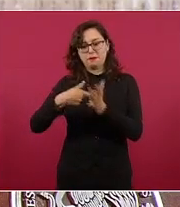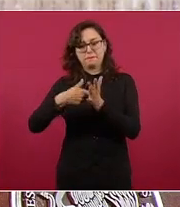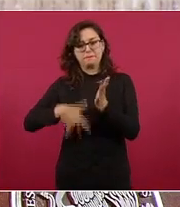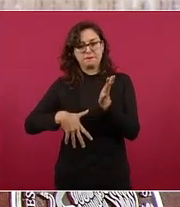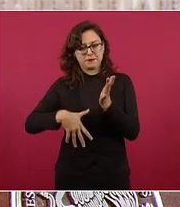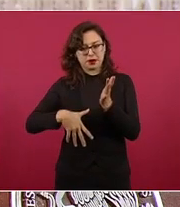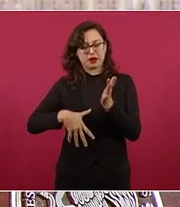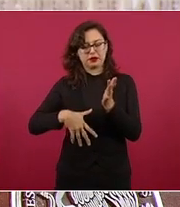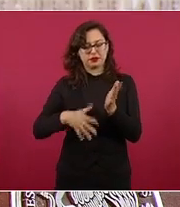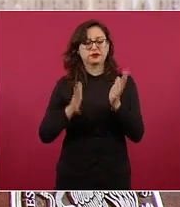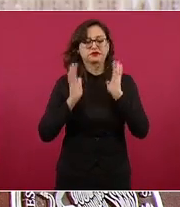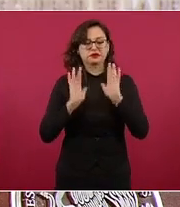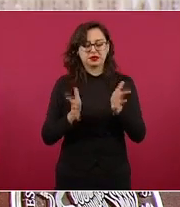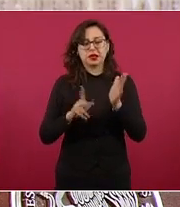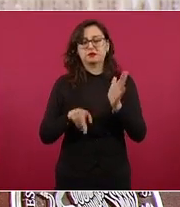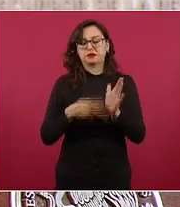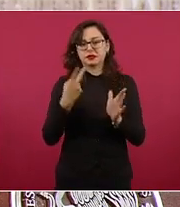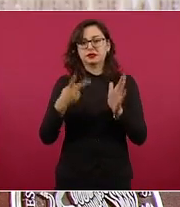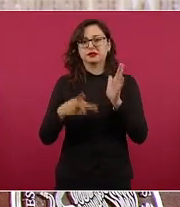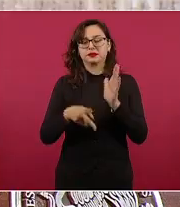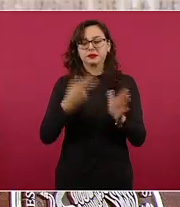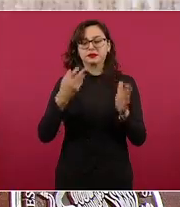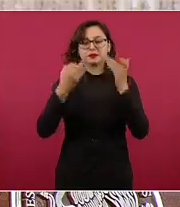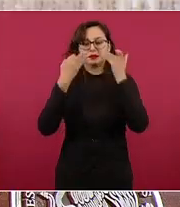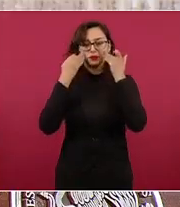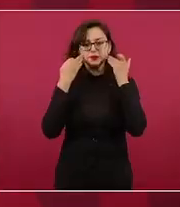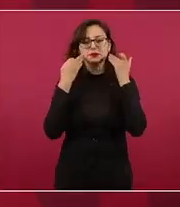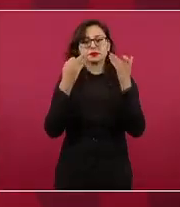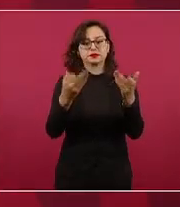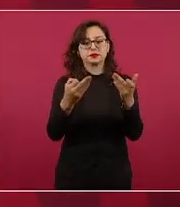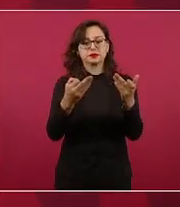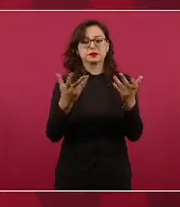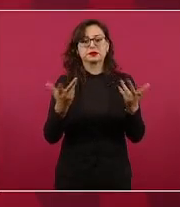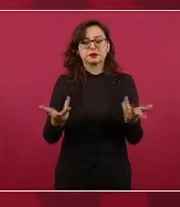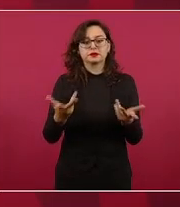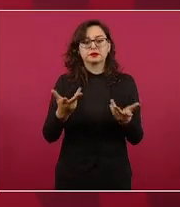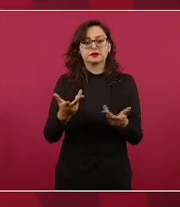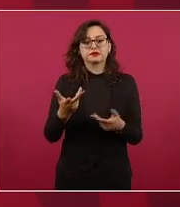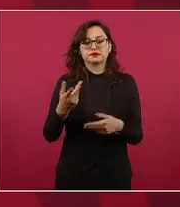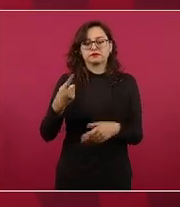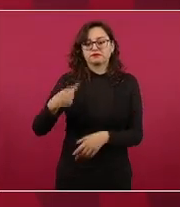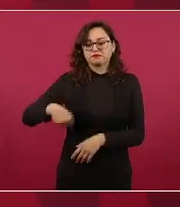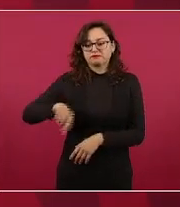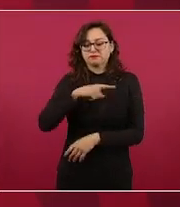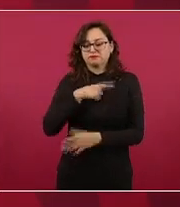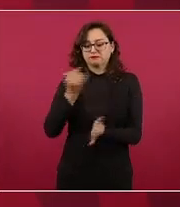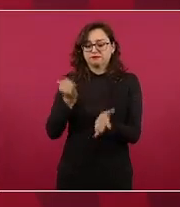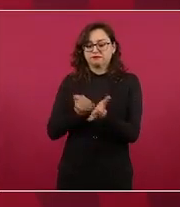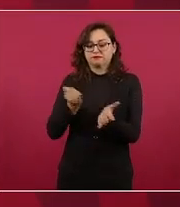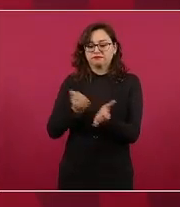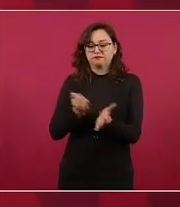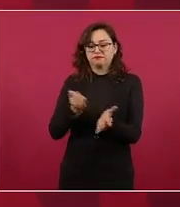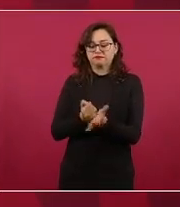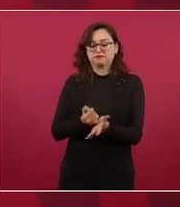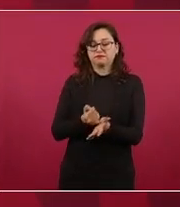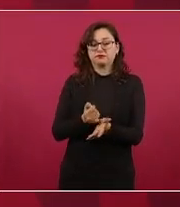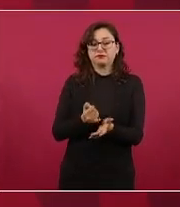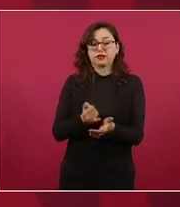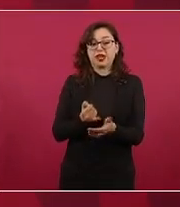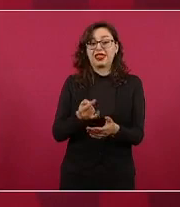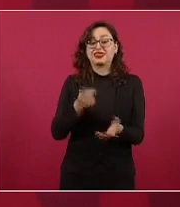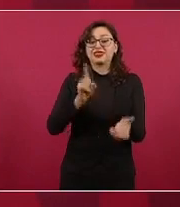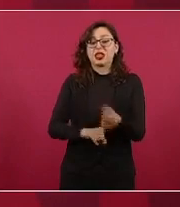ya lo hemos visto nosotros tenemos un componente de inflación por energéticos del 0.6